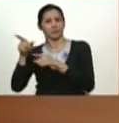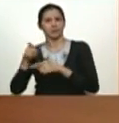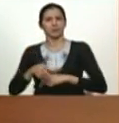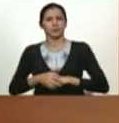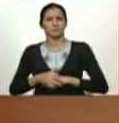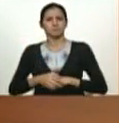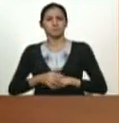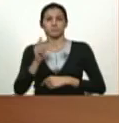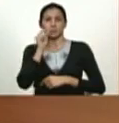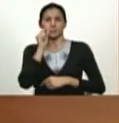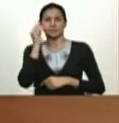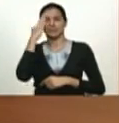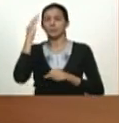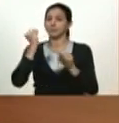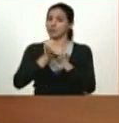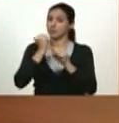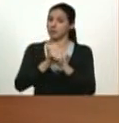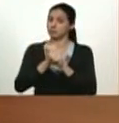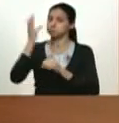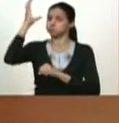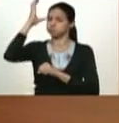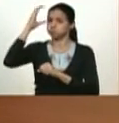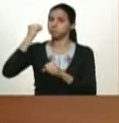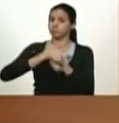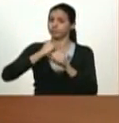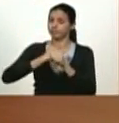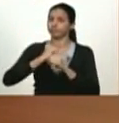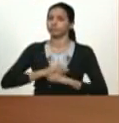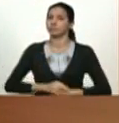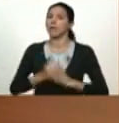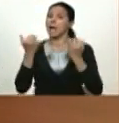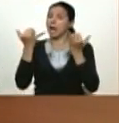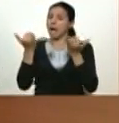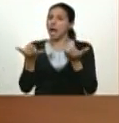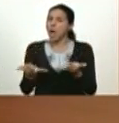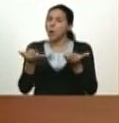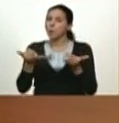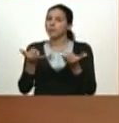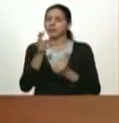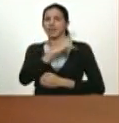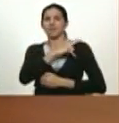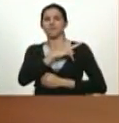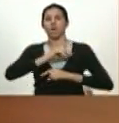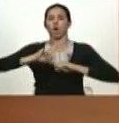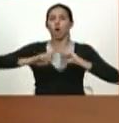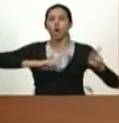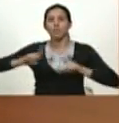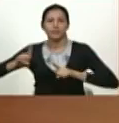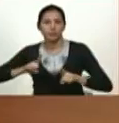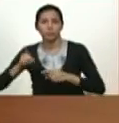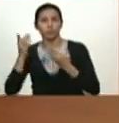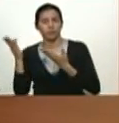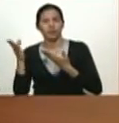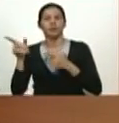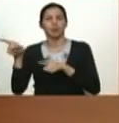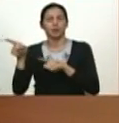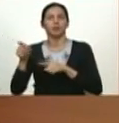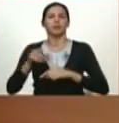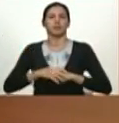un hombre con método de trabajo con capacidad de trabajo y ahora va a ser el jefe coordinador de